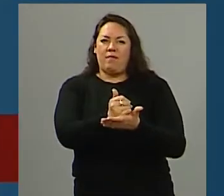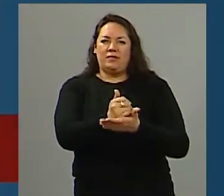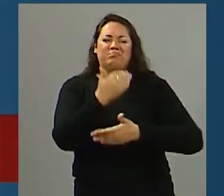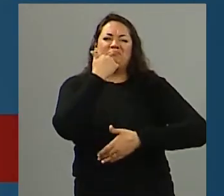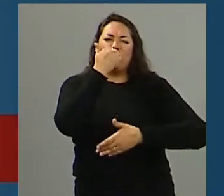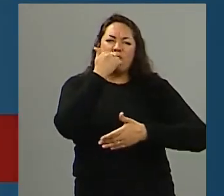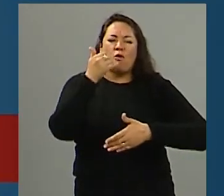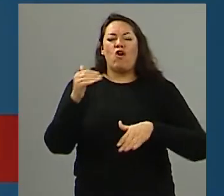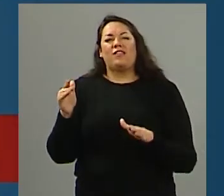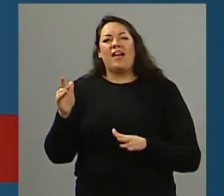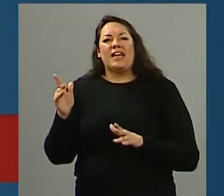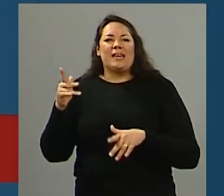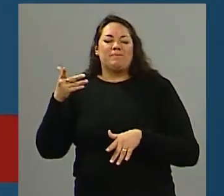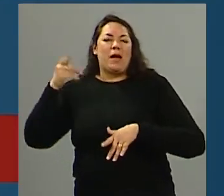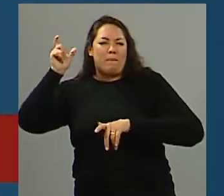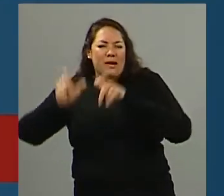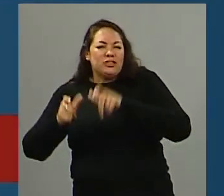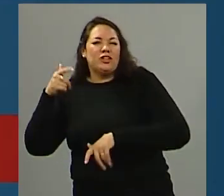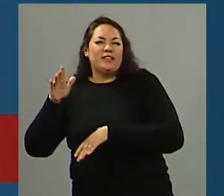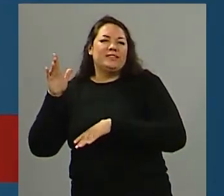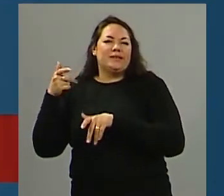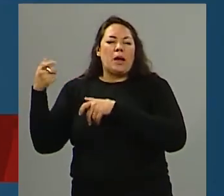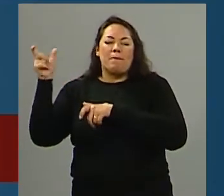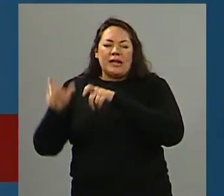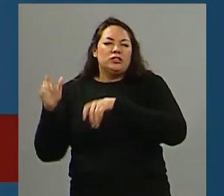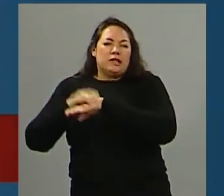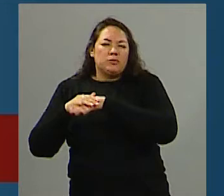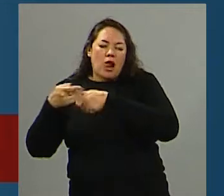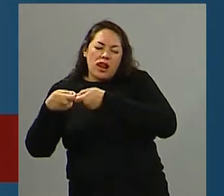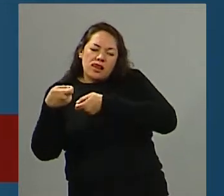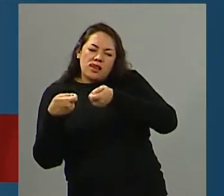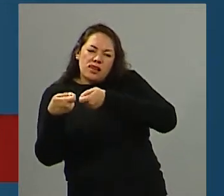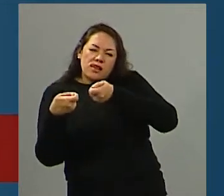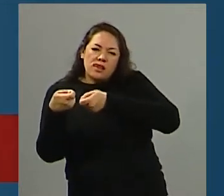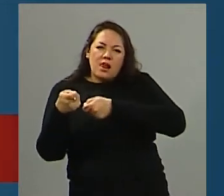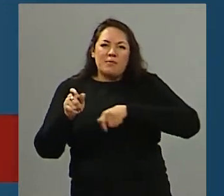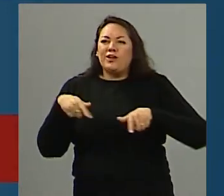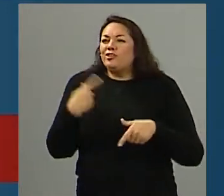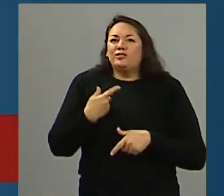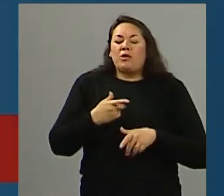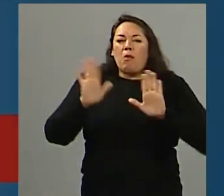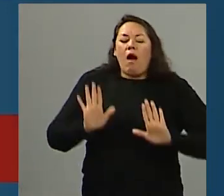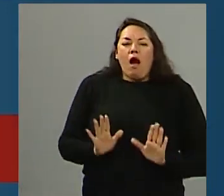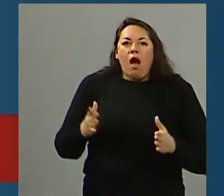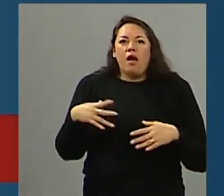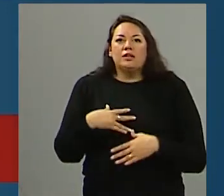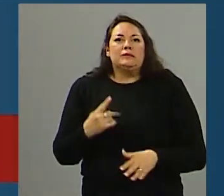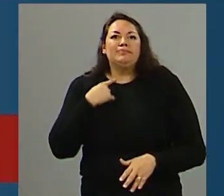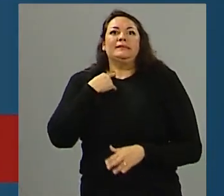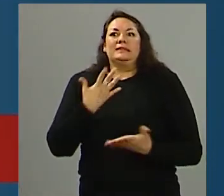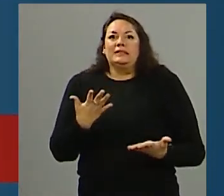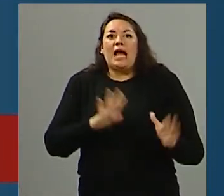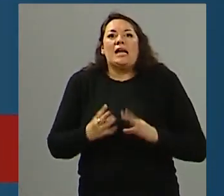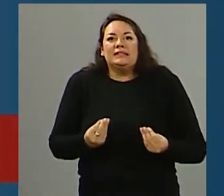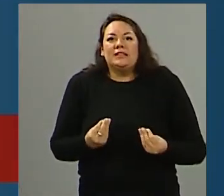como siempre hay un montón, me parece que los agarró un poco en pañales, se podría decir en ese momento, en